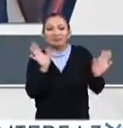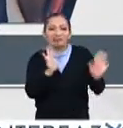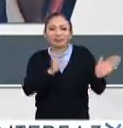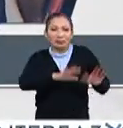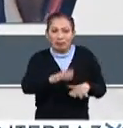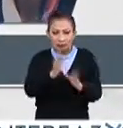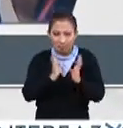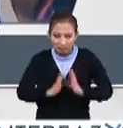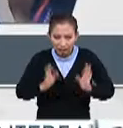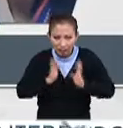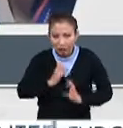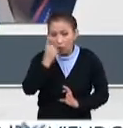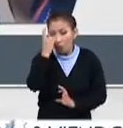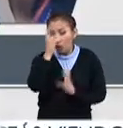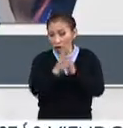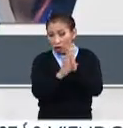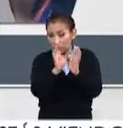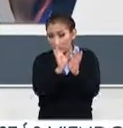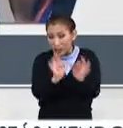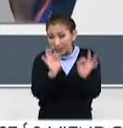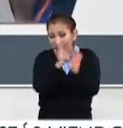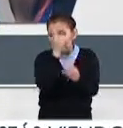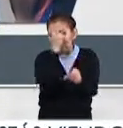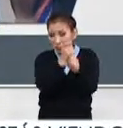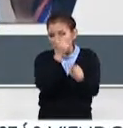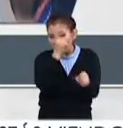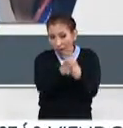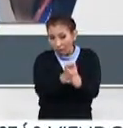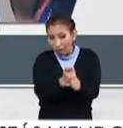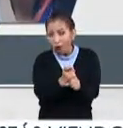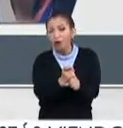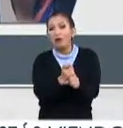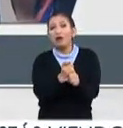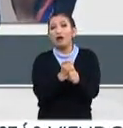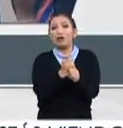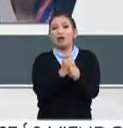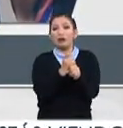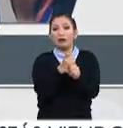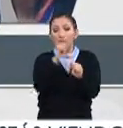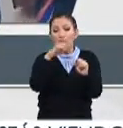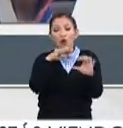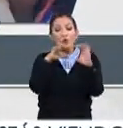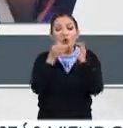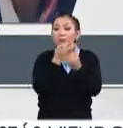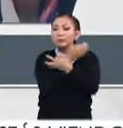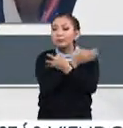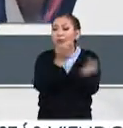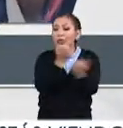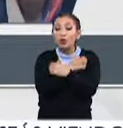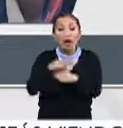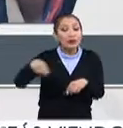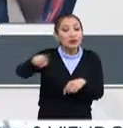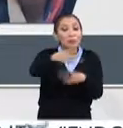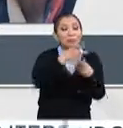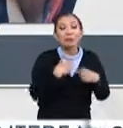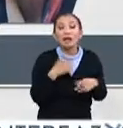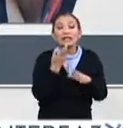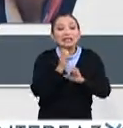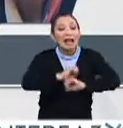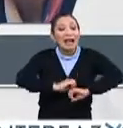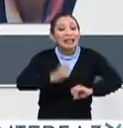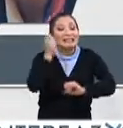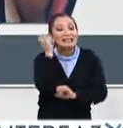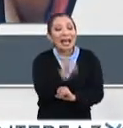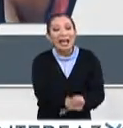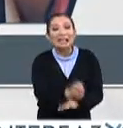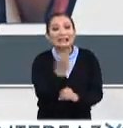Entonces, yo creo que uno de los principales objetivos que nosotros tenemos a nivel de comunicación y de educación a la sociedad es aclarar